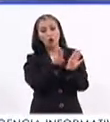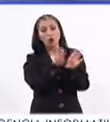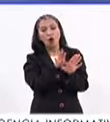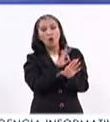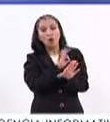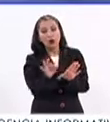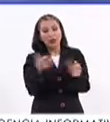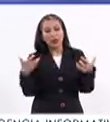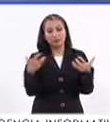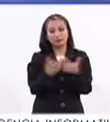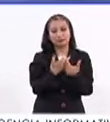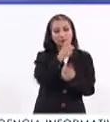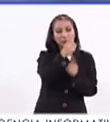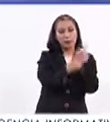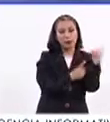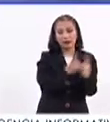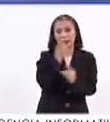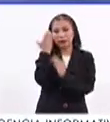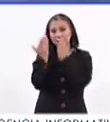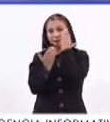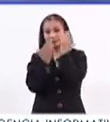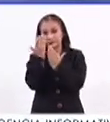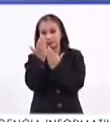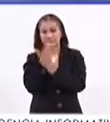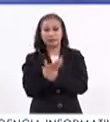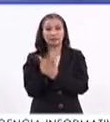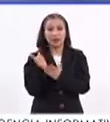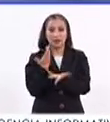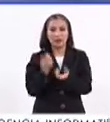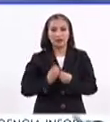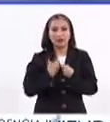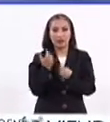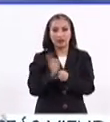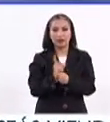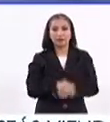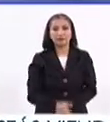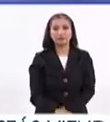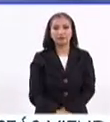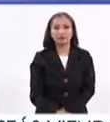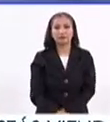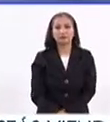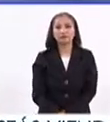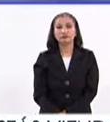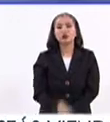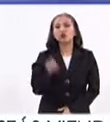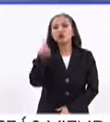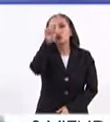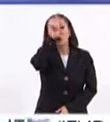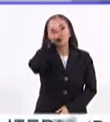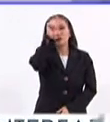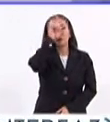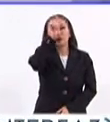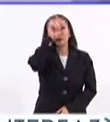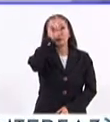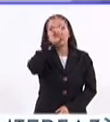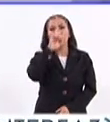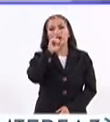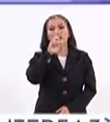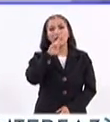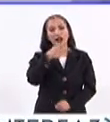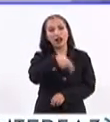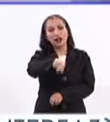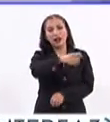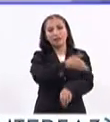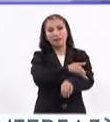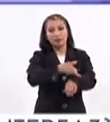cómo pudo compaginar el deporte con la escuela y la vida diaria. ¿Cómo, qué les recomendarías tú, Oscar, a